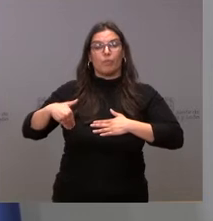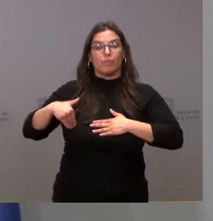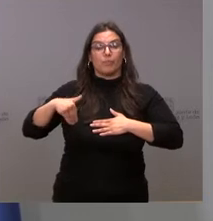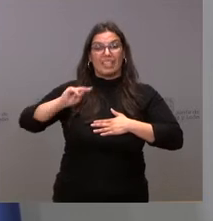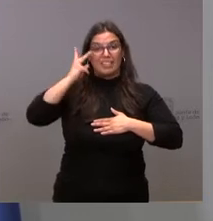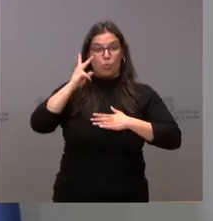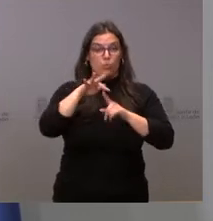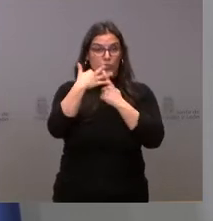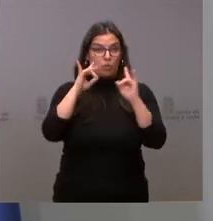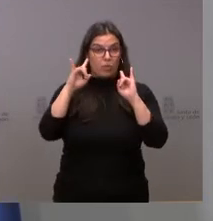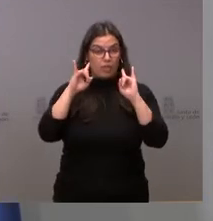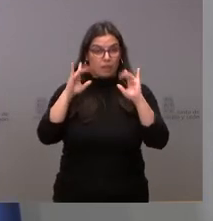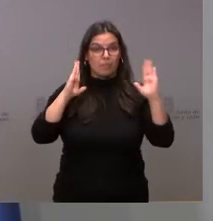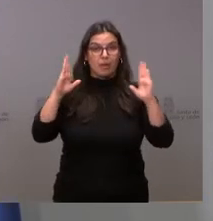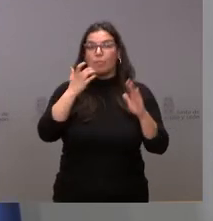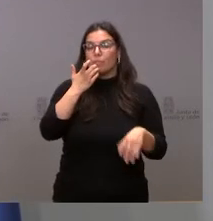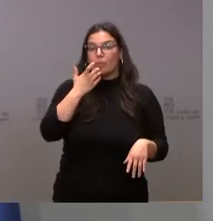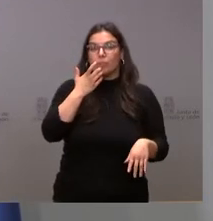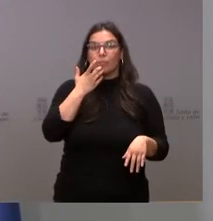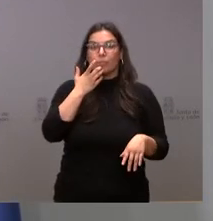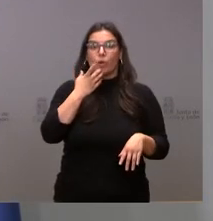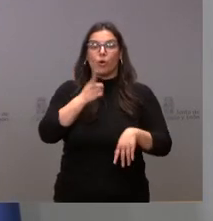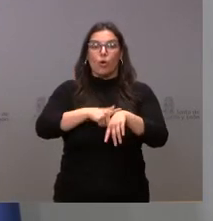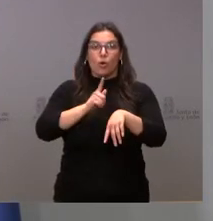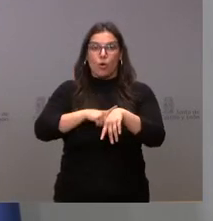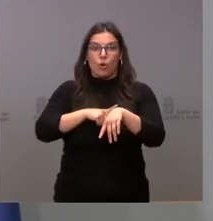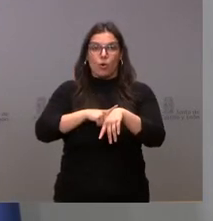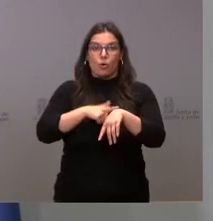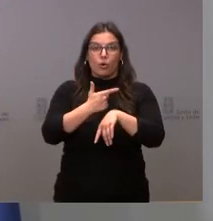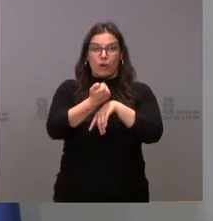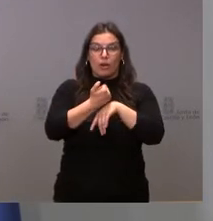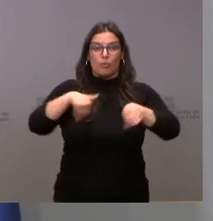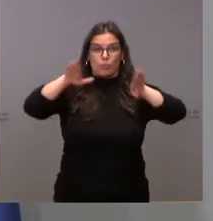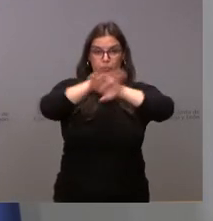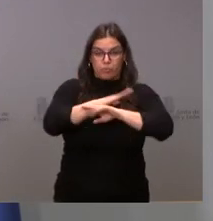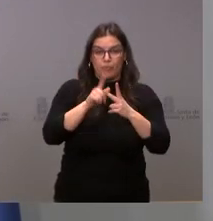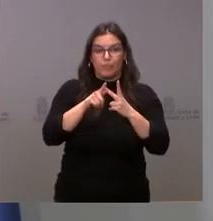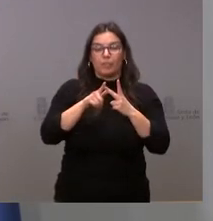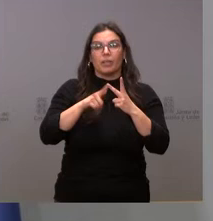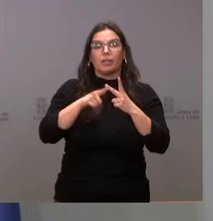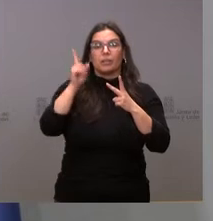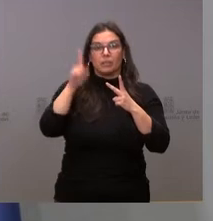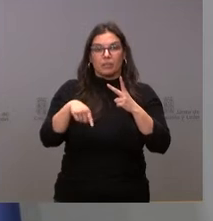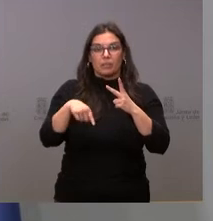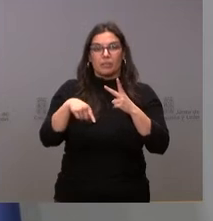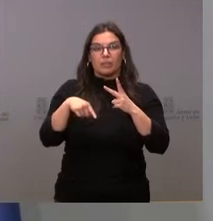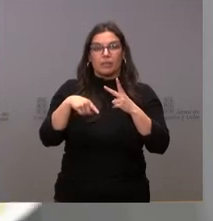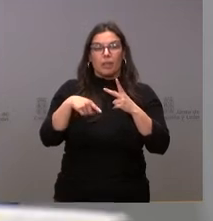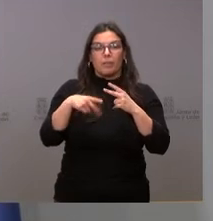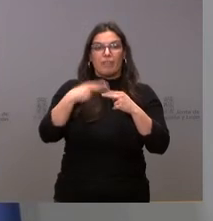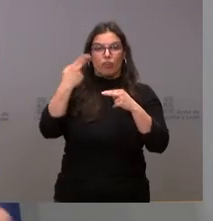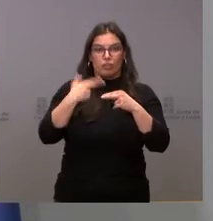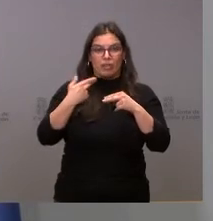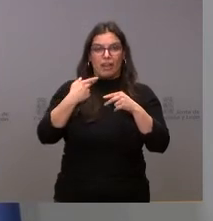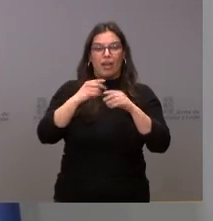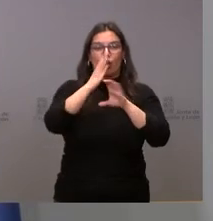segundo estado de alarma, como es la determinación de los horarios de los toques de queda, la limitación de la entrada y salida de las comunidades autónomas, la